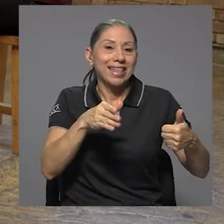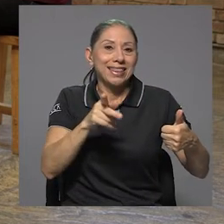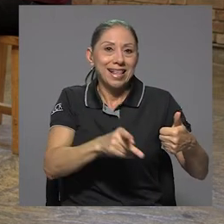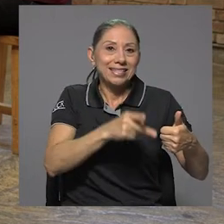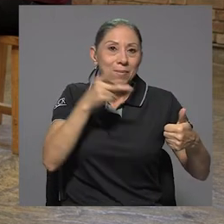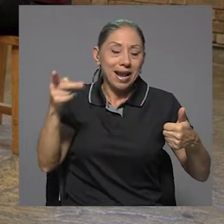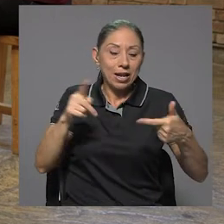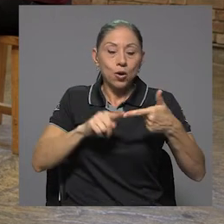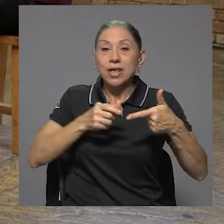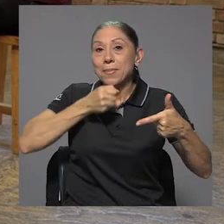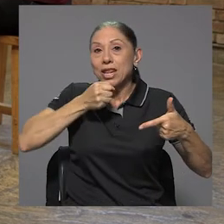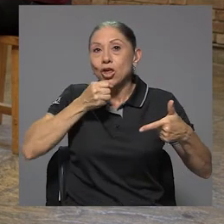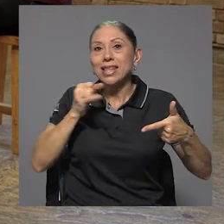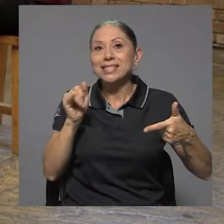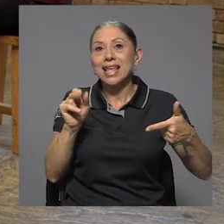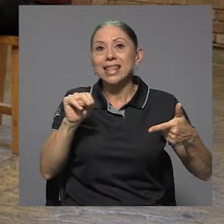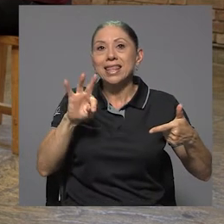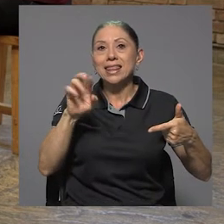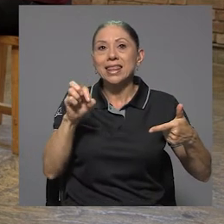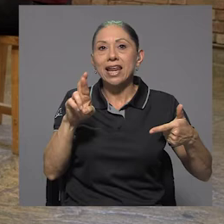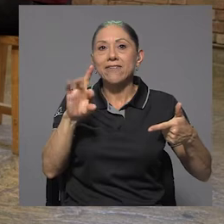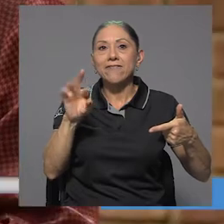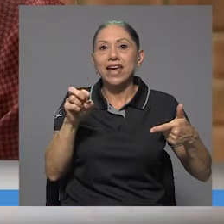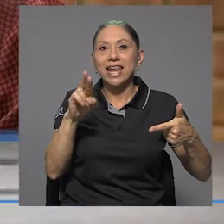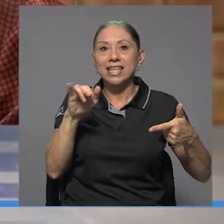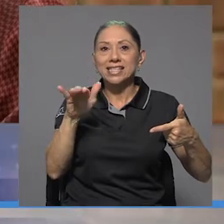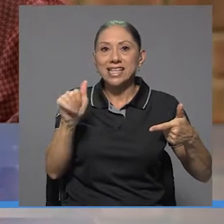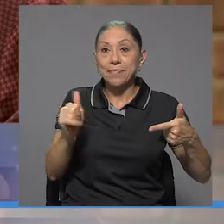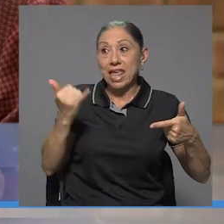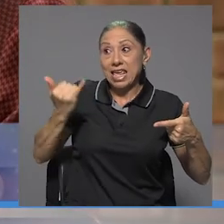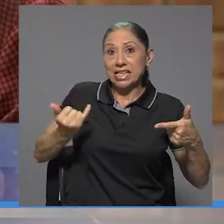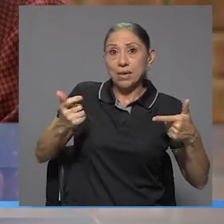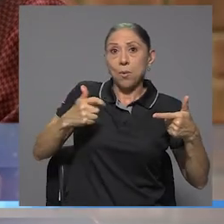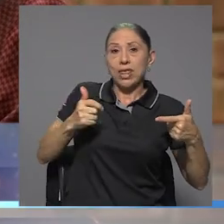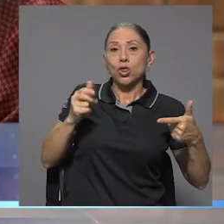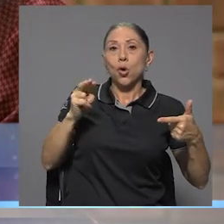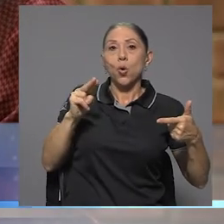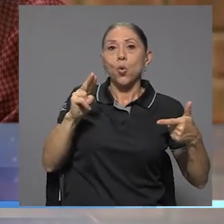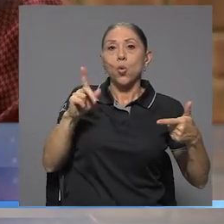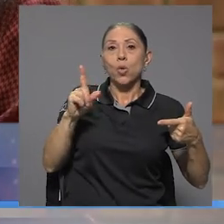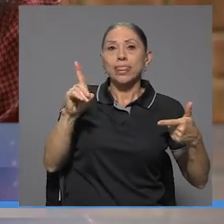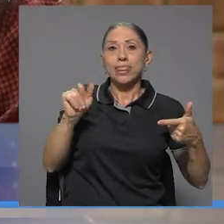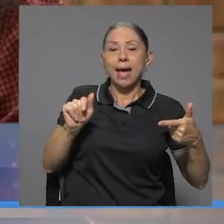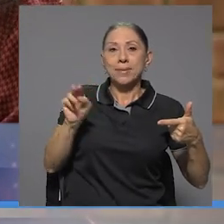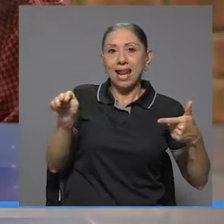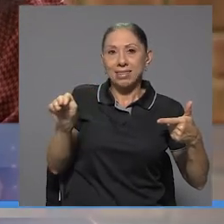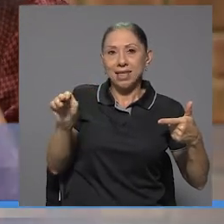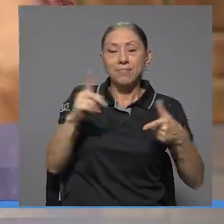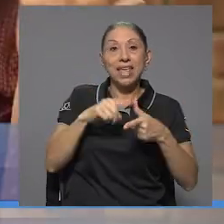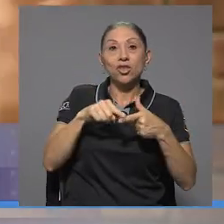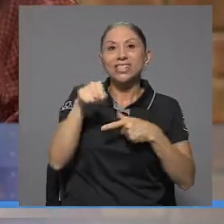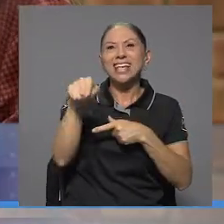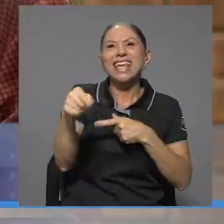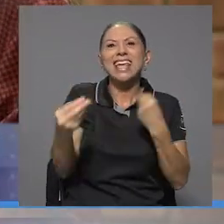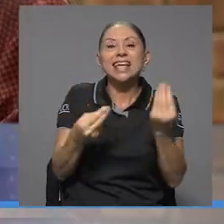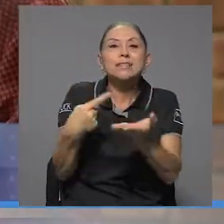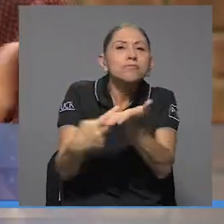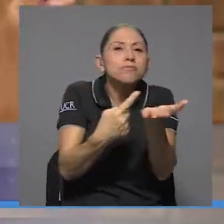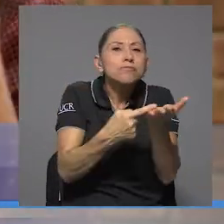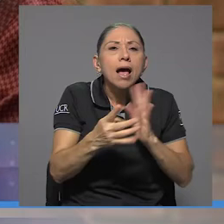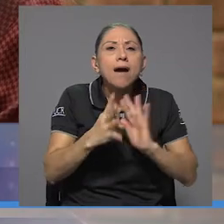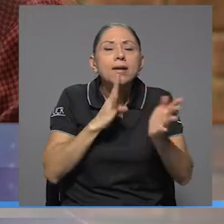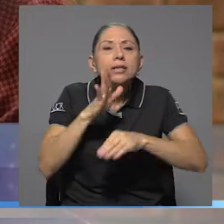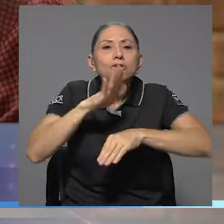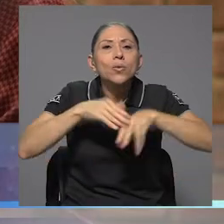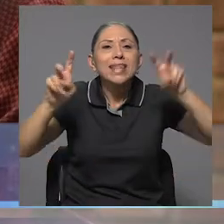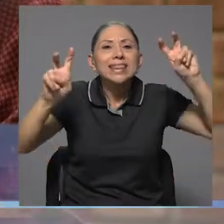en estos momentos está la periodista Hulda Miranda, entonces ahí es como un poco la discusión de esos temas que se han generado a nivel nacional, pero